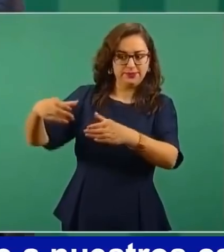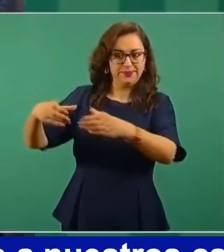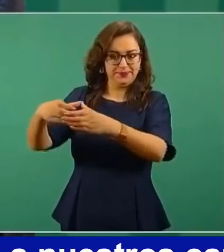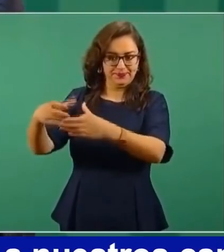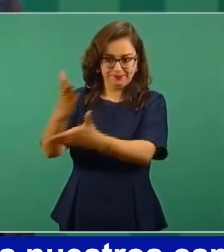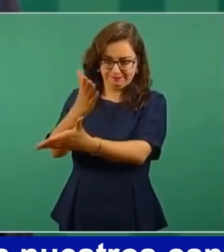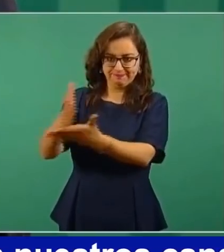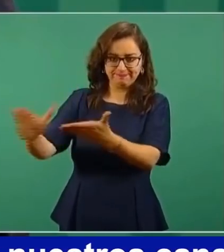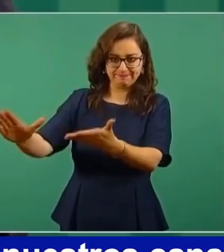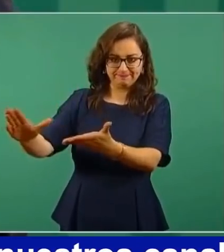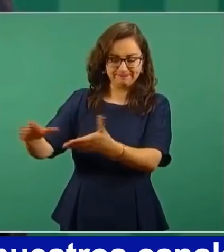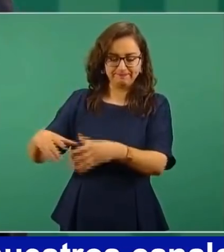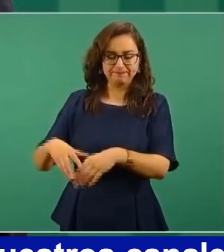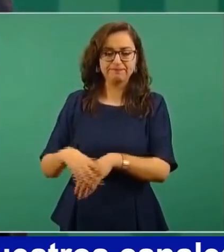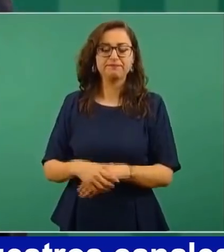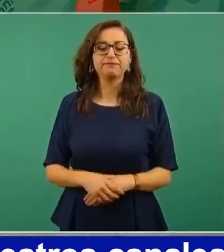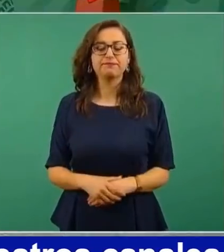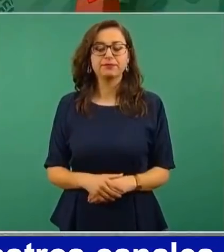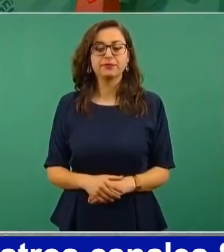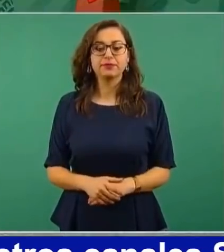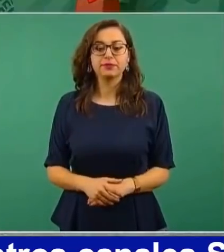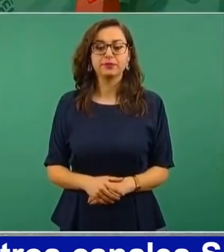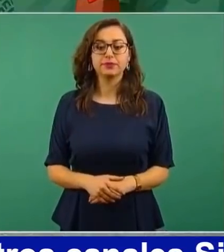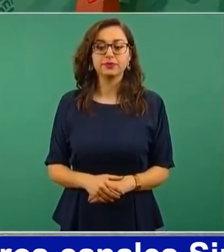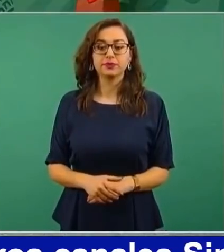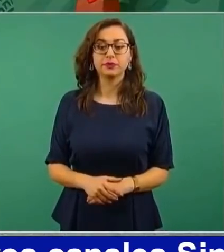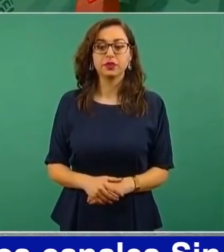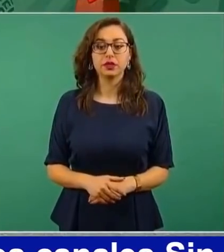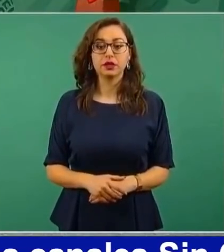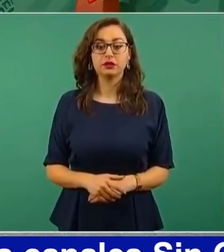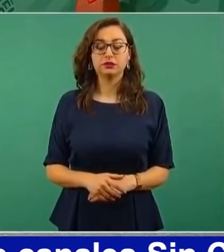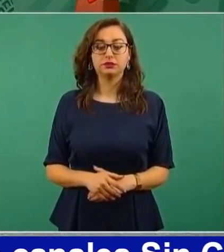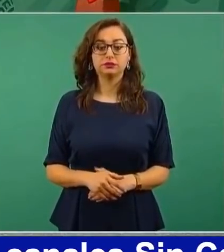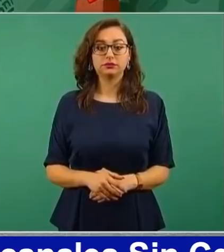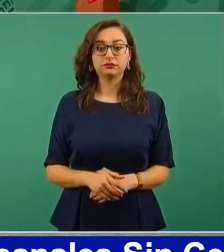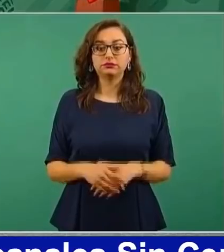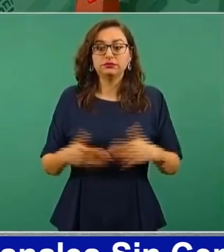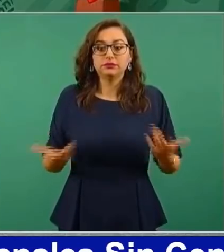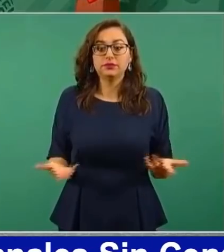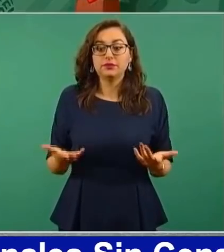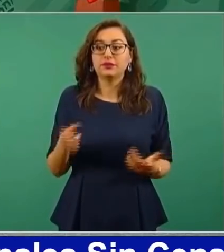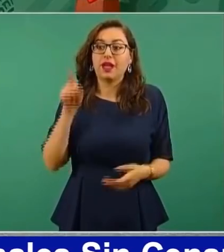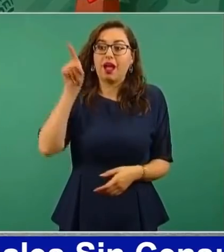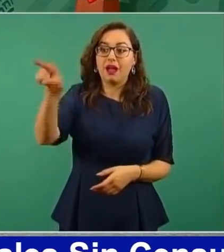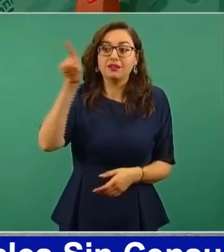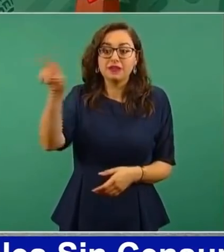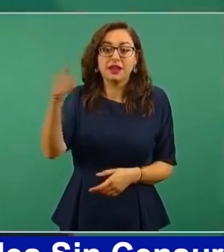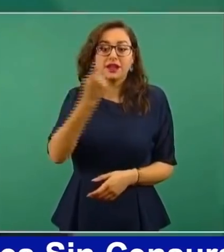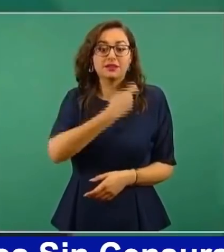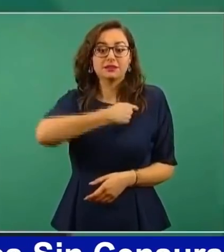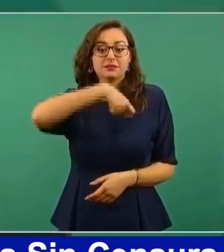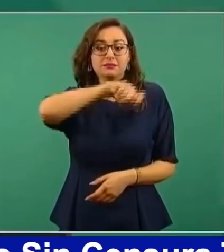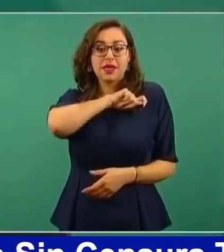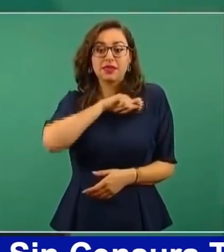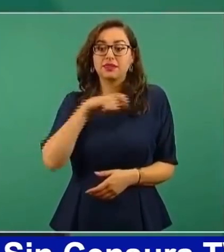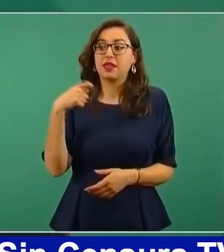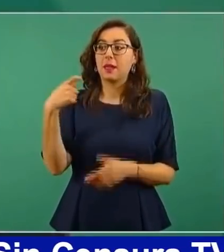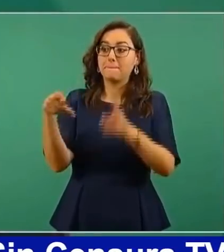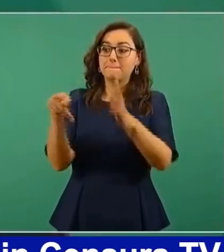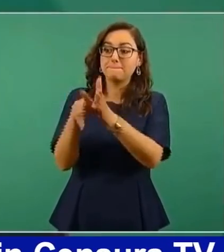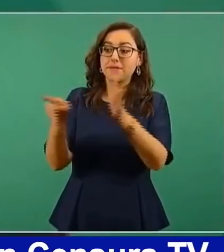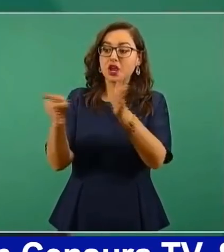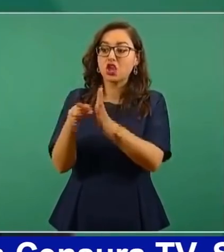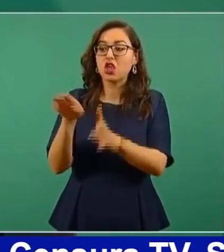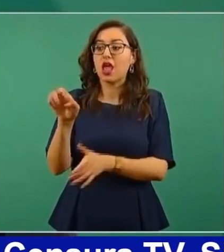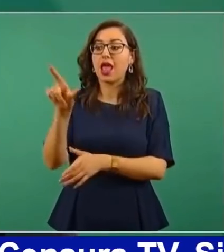Esto de que en el periódico El País nos critica que porque